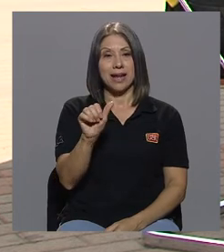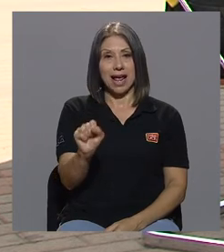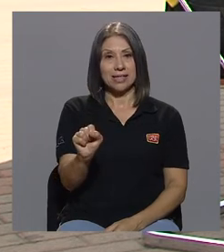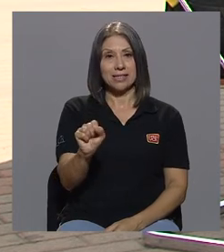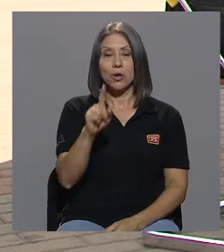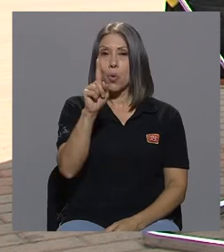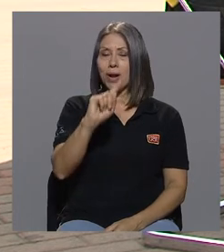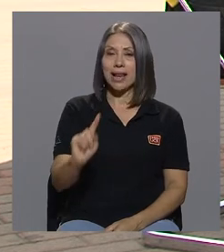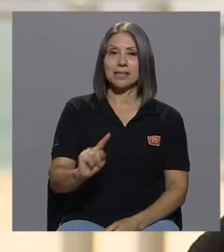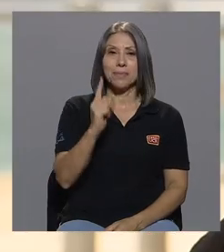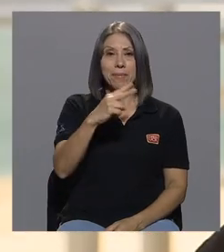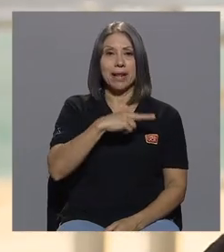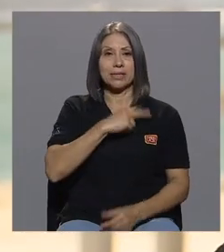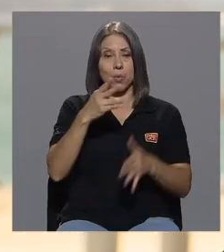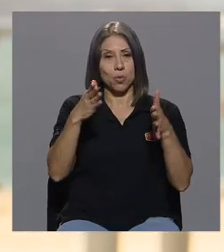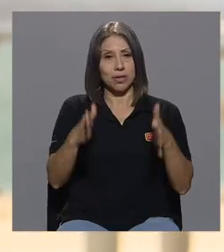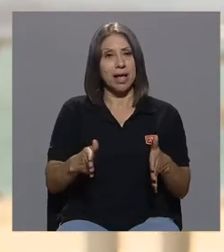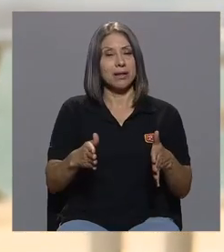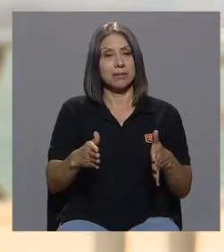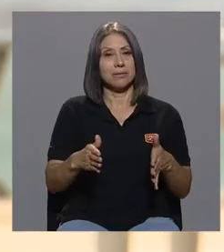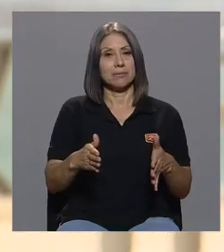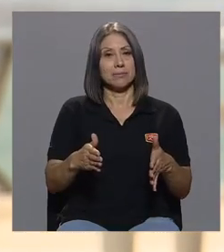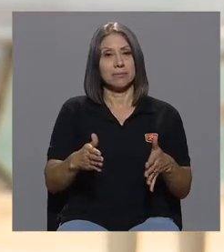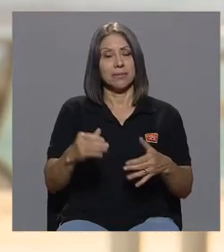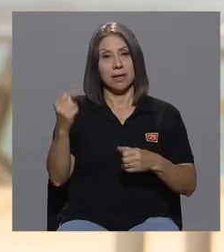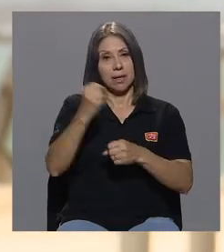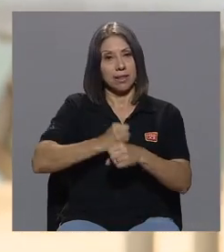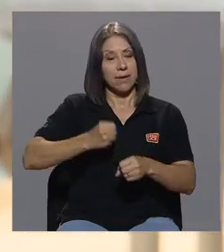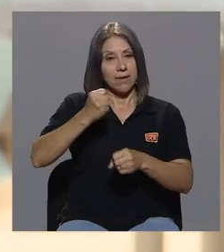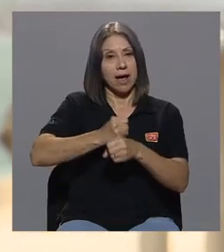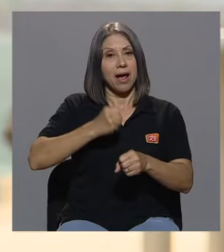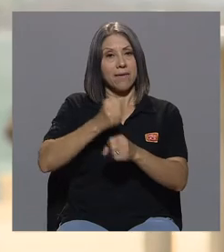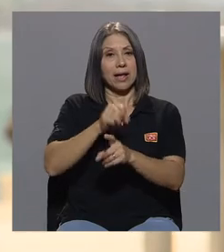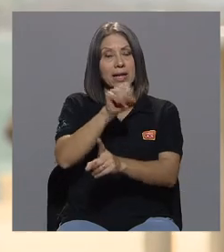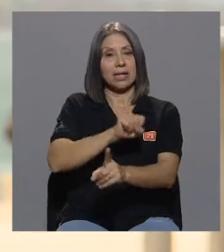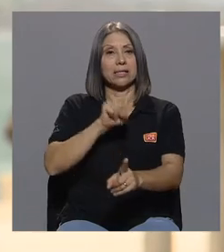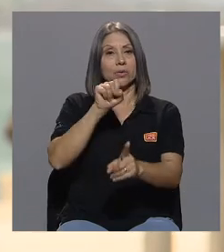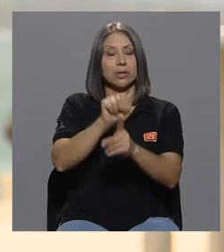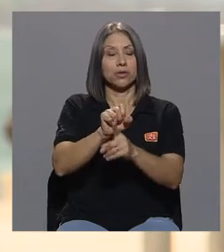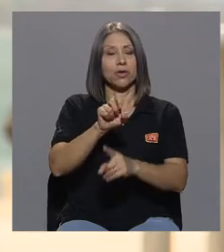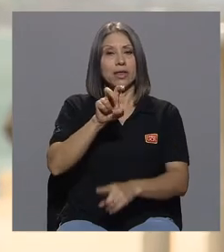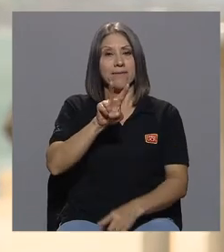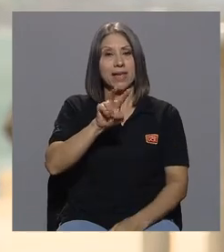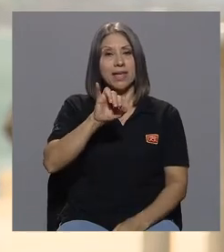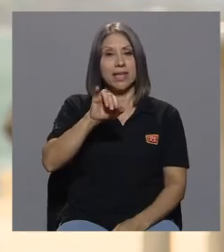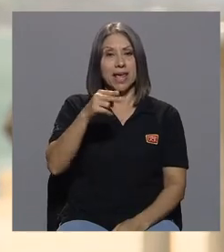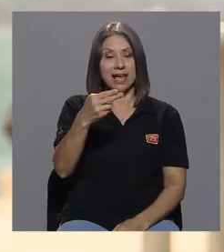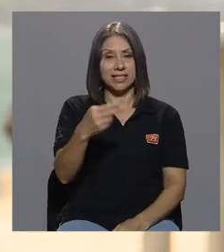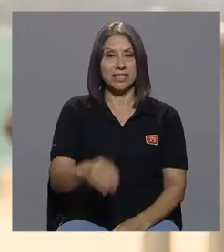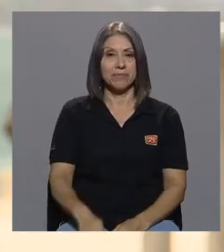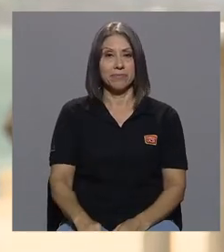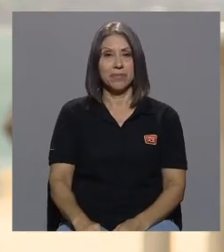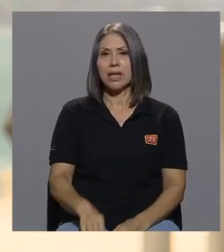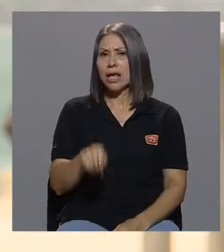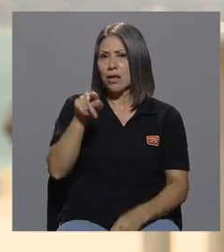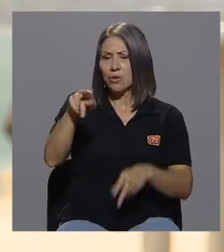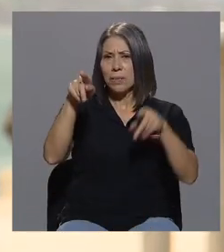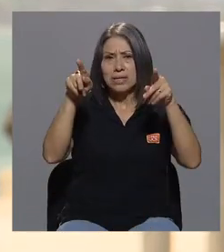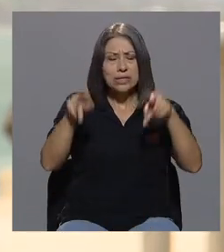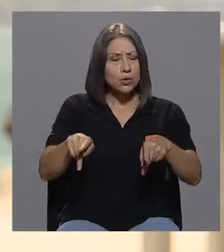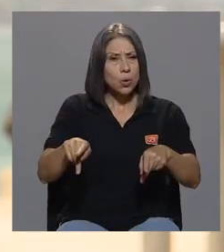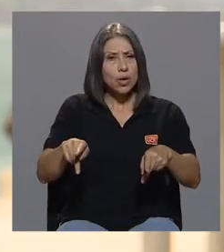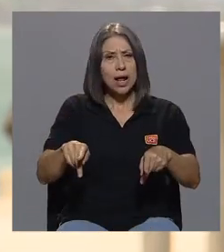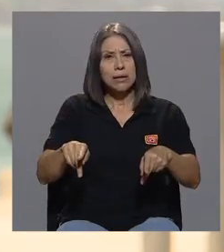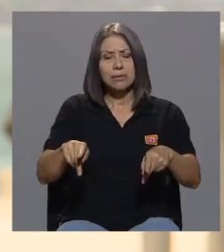voluntarias que trabajaban en la situación del VIH y fue una persona y ha sido una